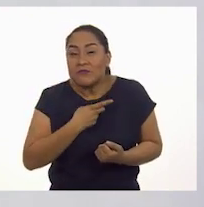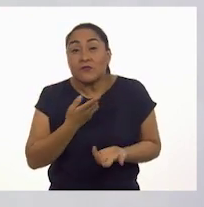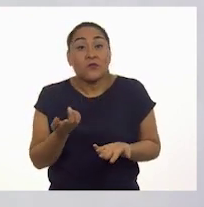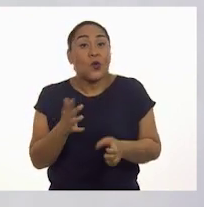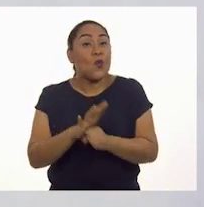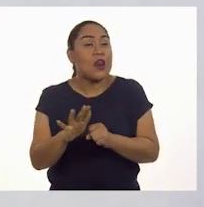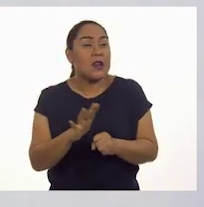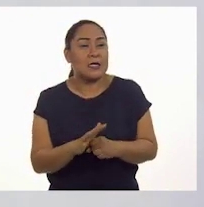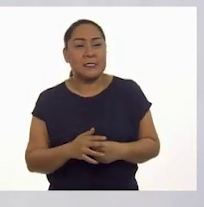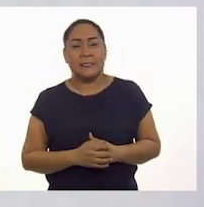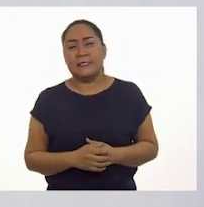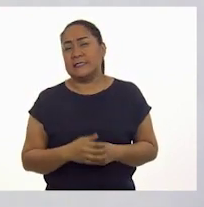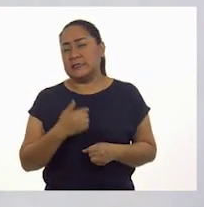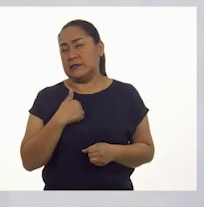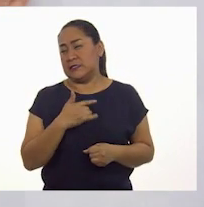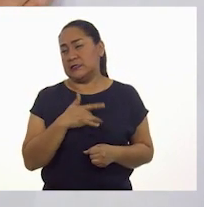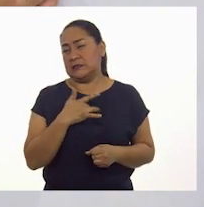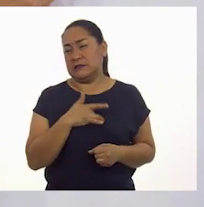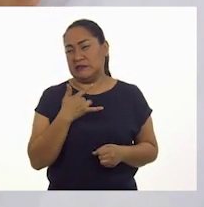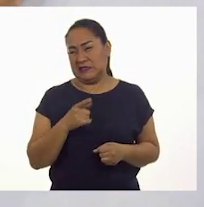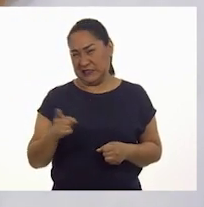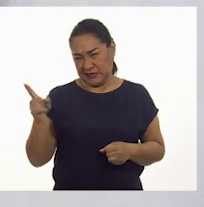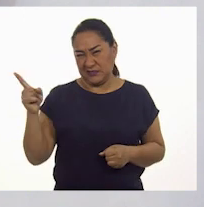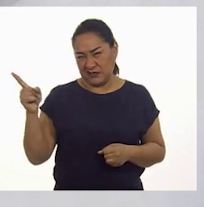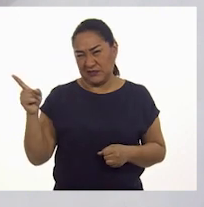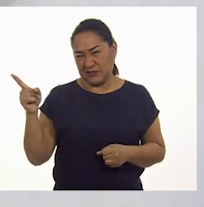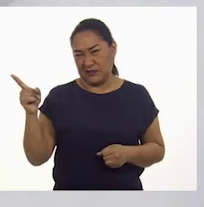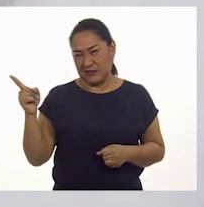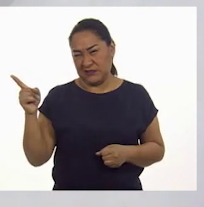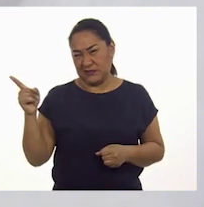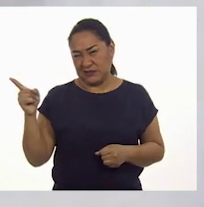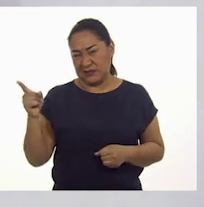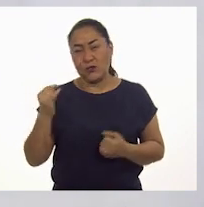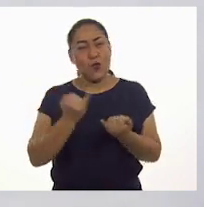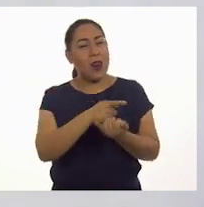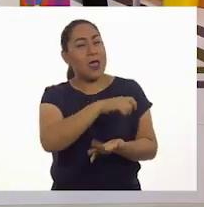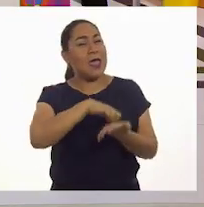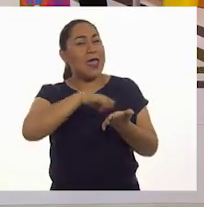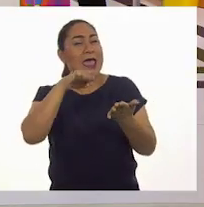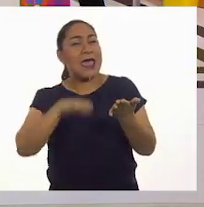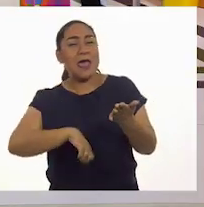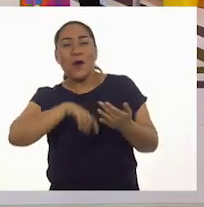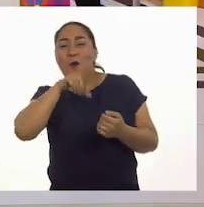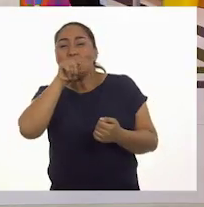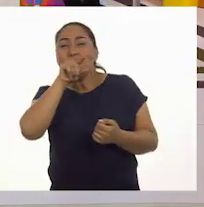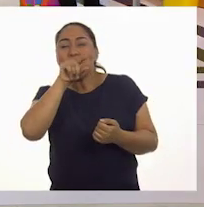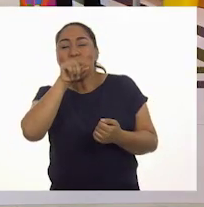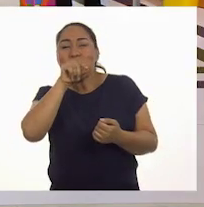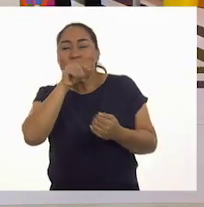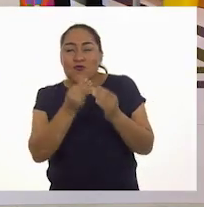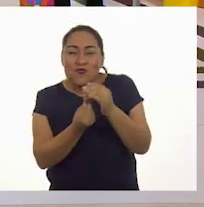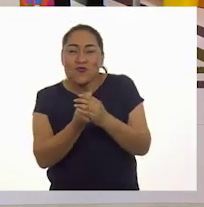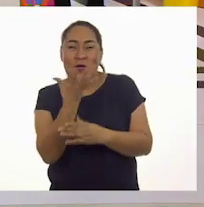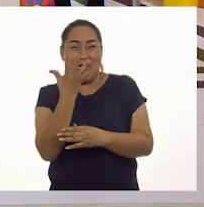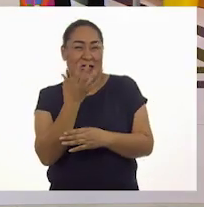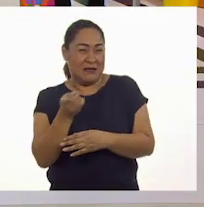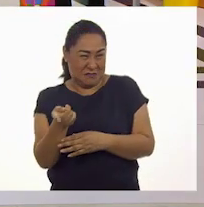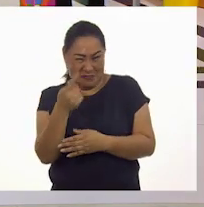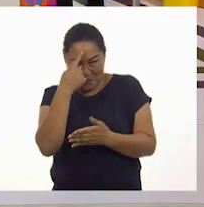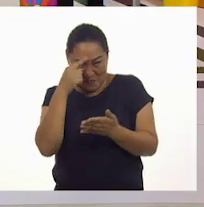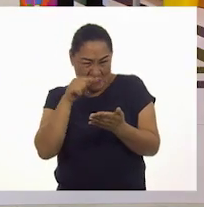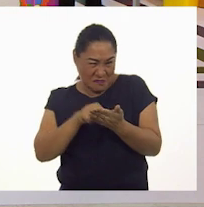Esta... Yo digo que es esta, porque es como el ejemplo del pollito, ¿no? Esta es así,